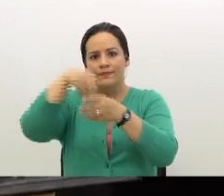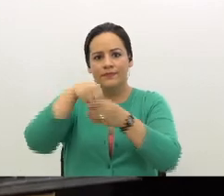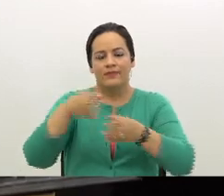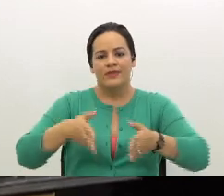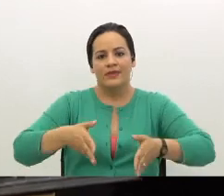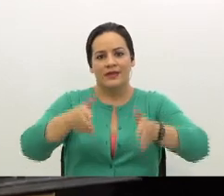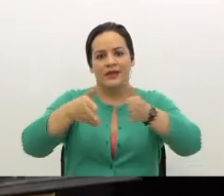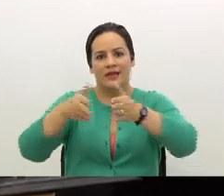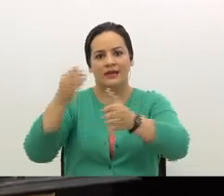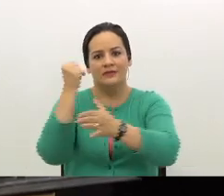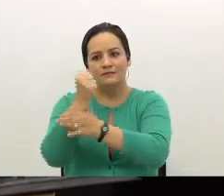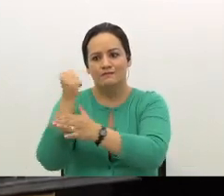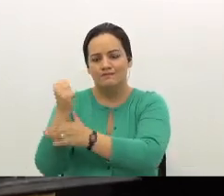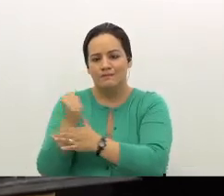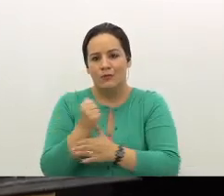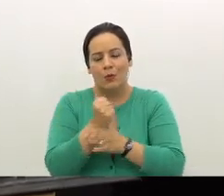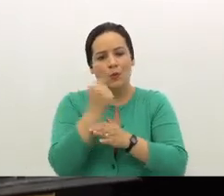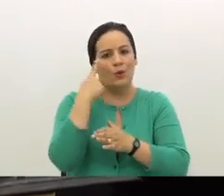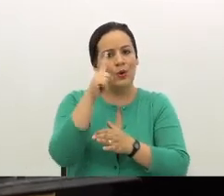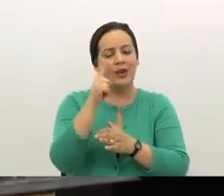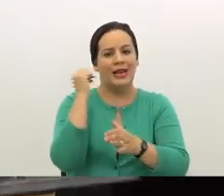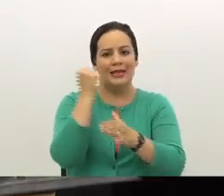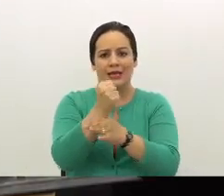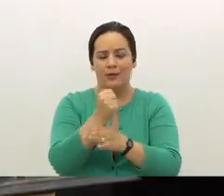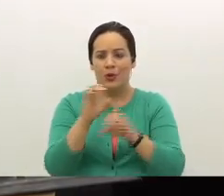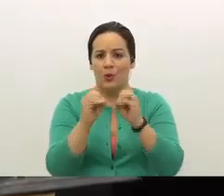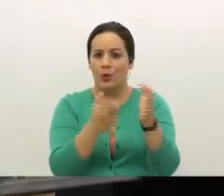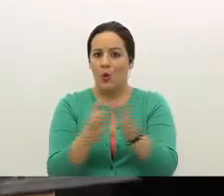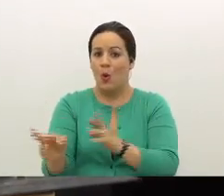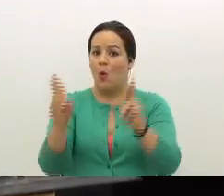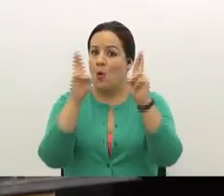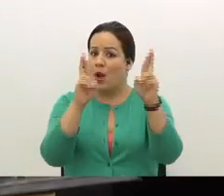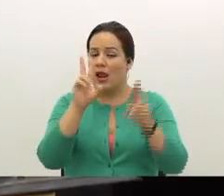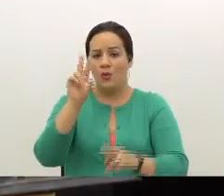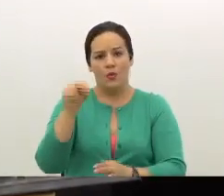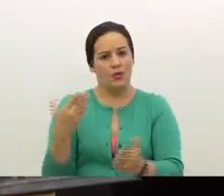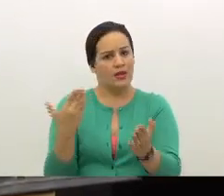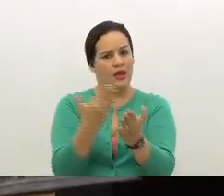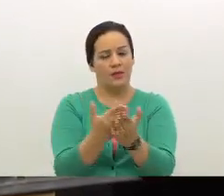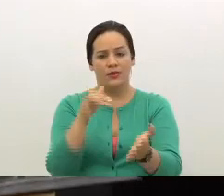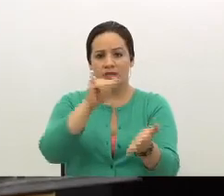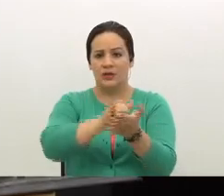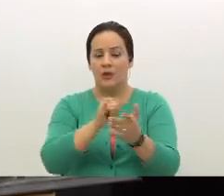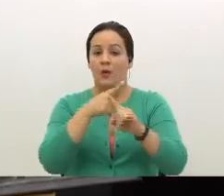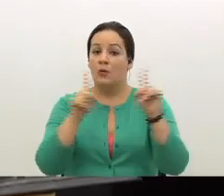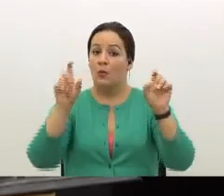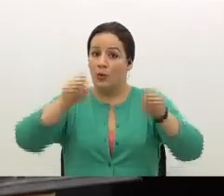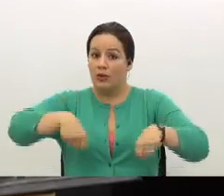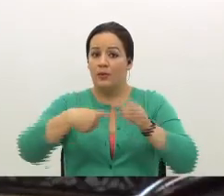crimen organizado. Bueno, ojalá que nunca lleguemos a esto, pero podríamos estar expuestos perfectamente a esta situación. Bien, gracias, don Luis.